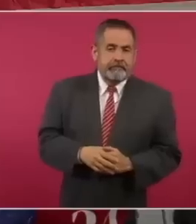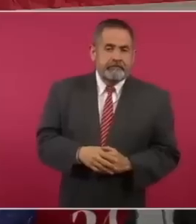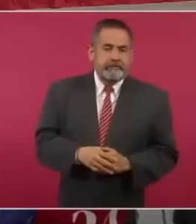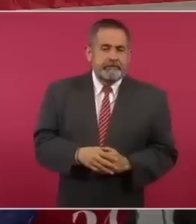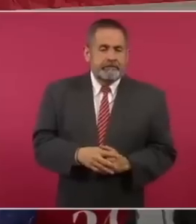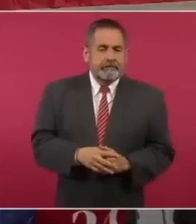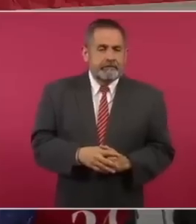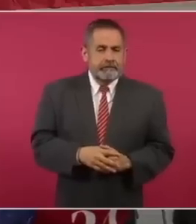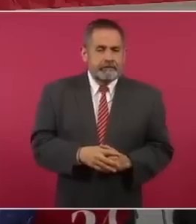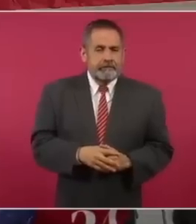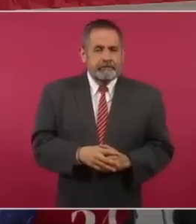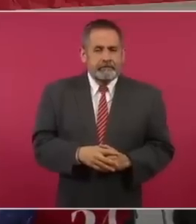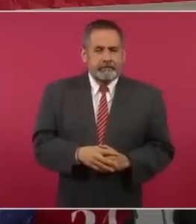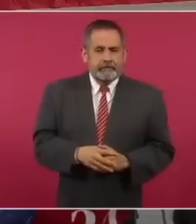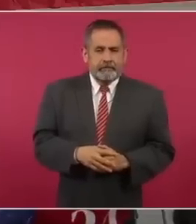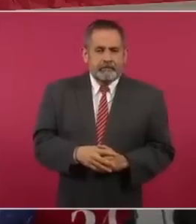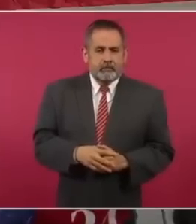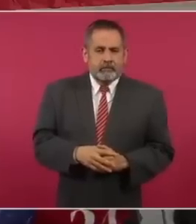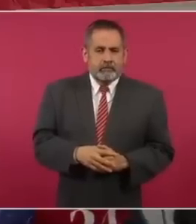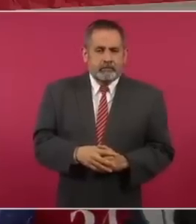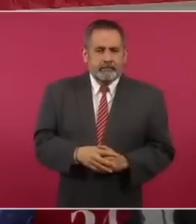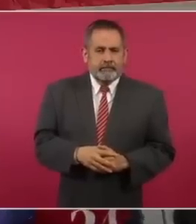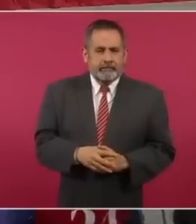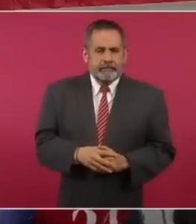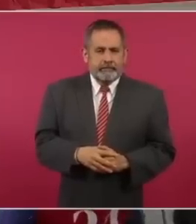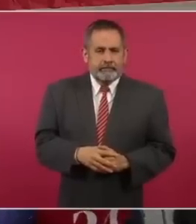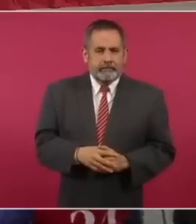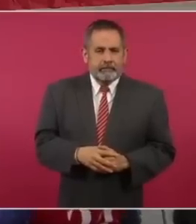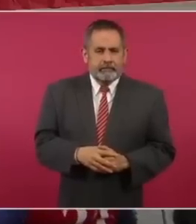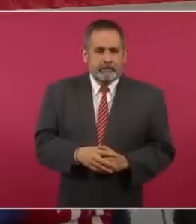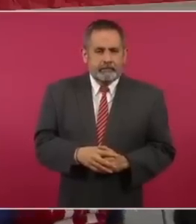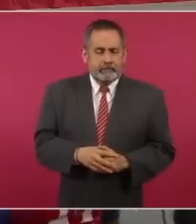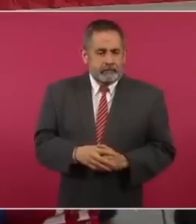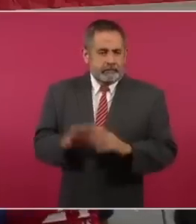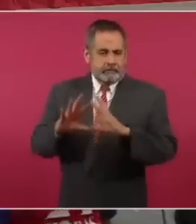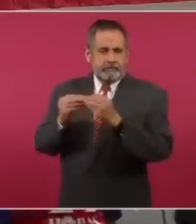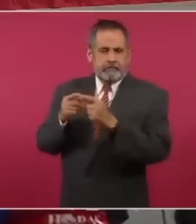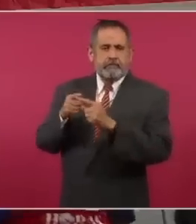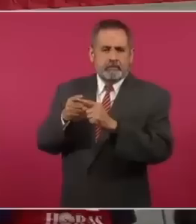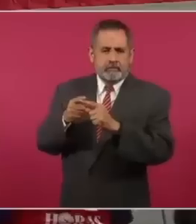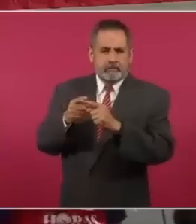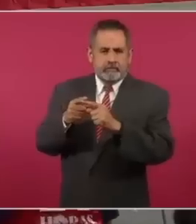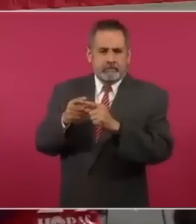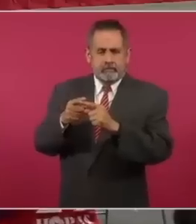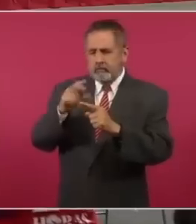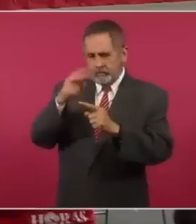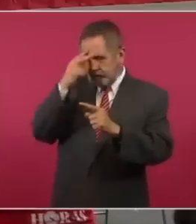estos, este es el total, estos son los no mexicanos.